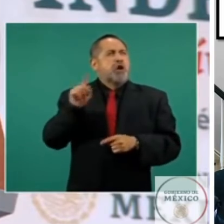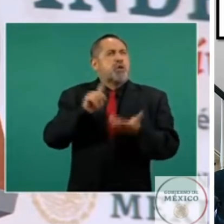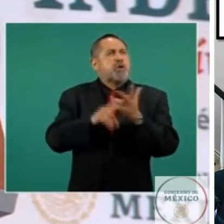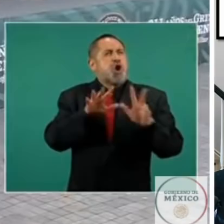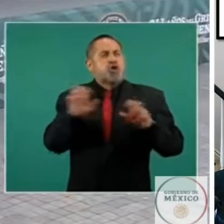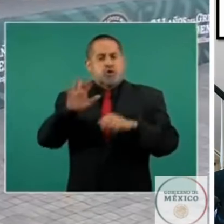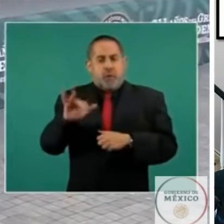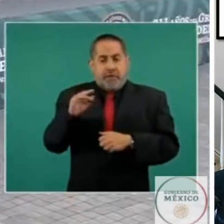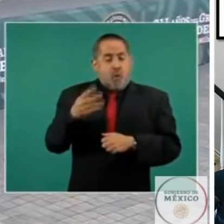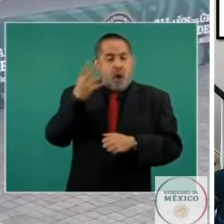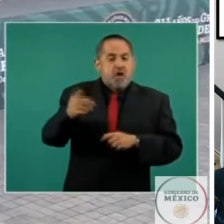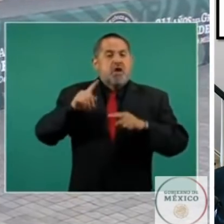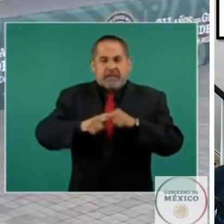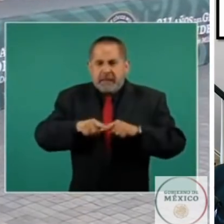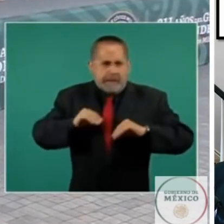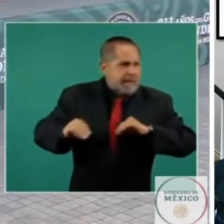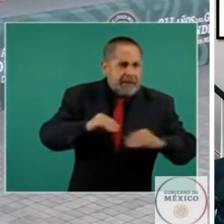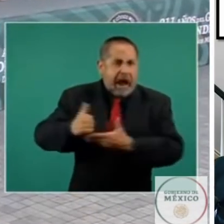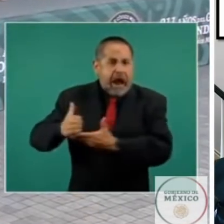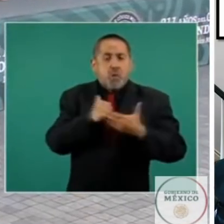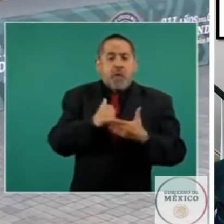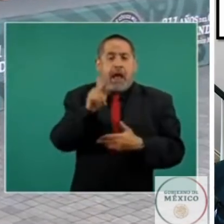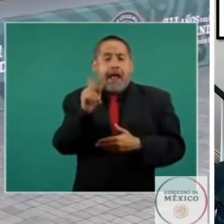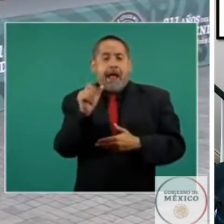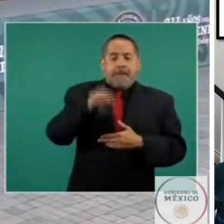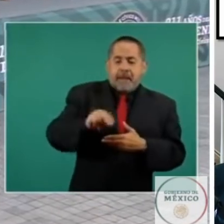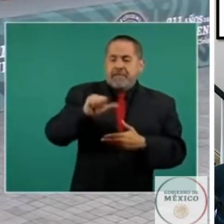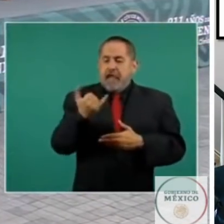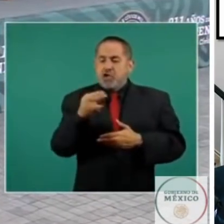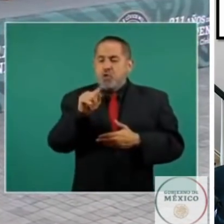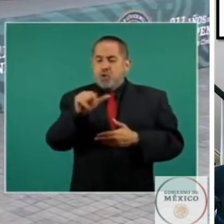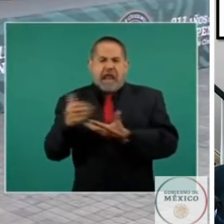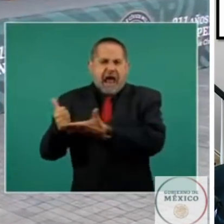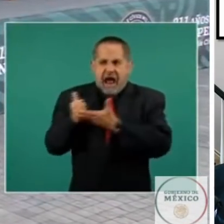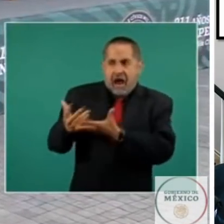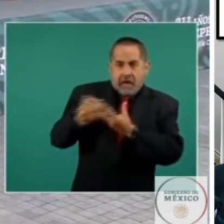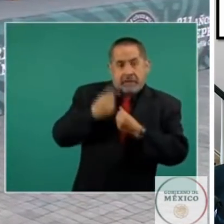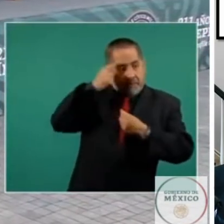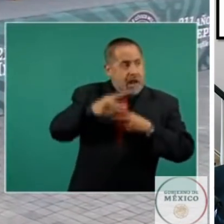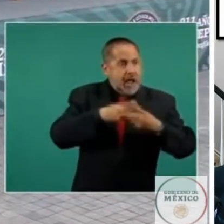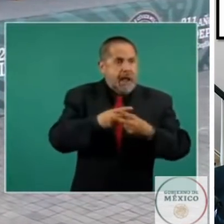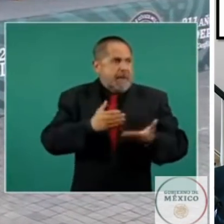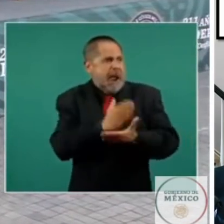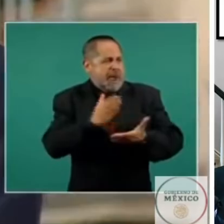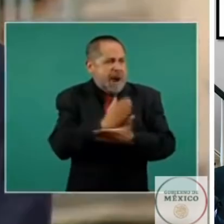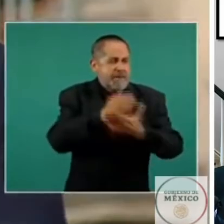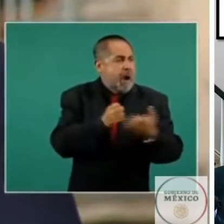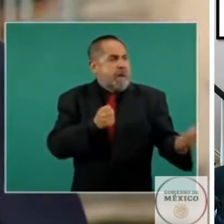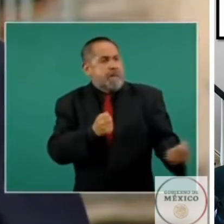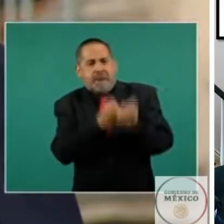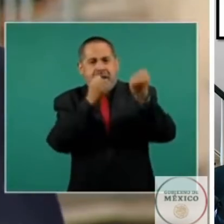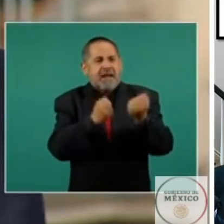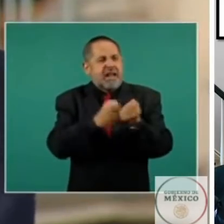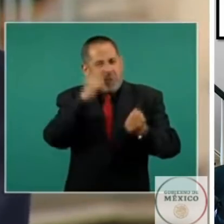el histórico Plan de Ayutla, determinante en el rompimiento del ejército y la sociedad mexicana con el gobierno dictatorial